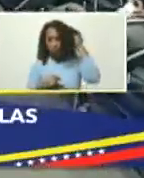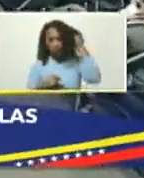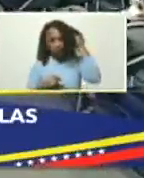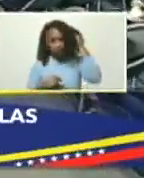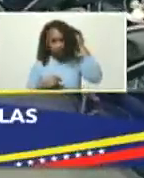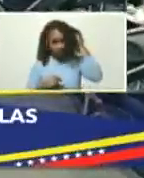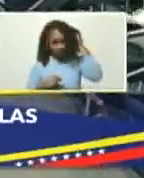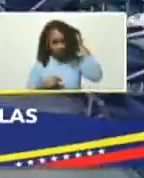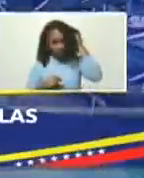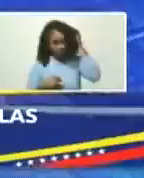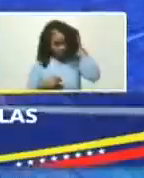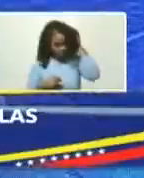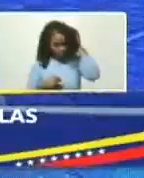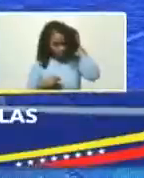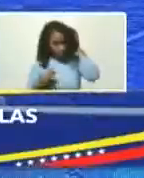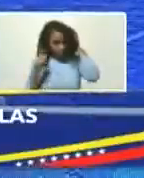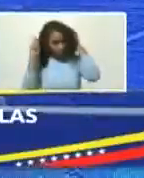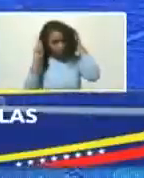Aragua,